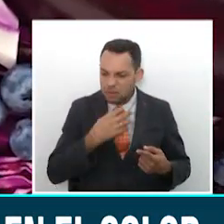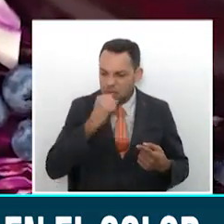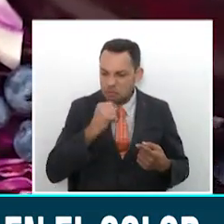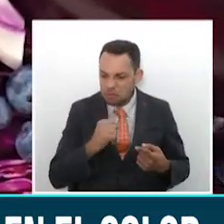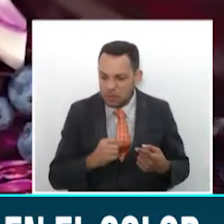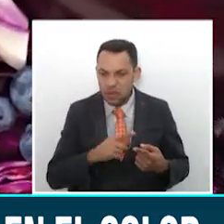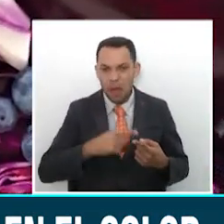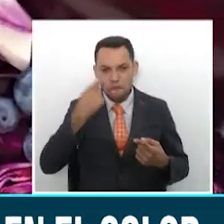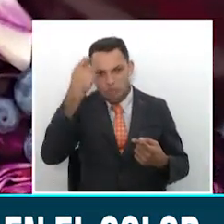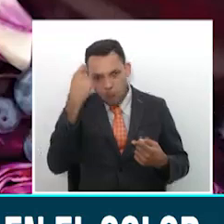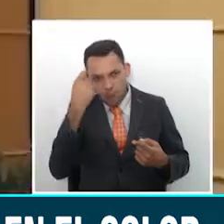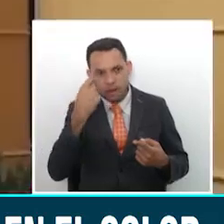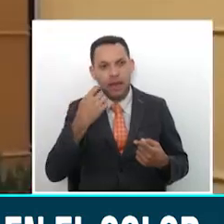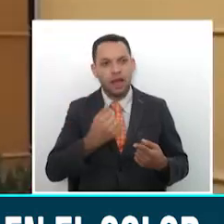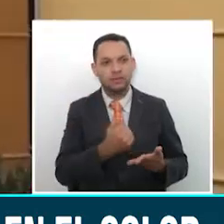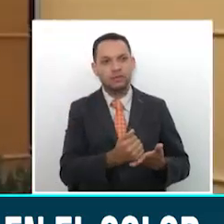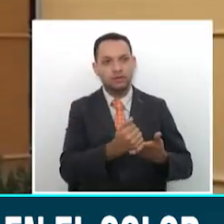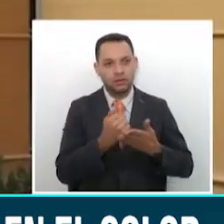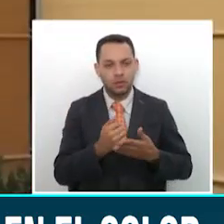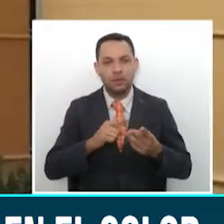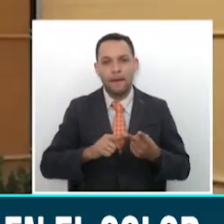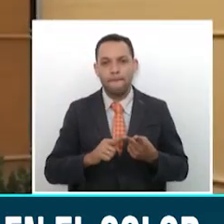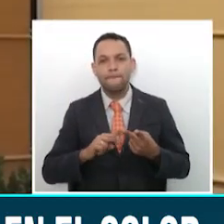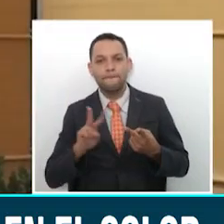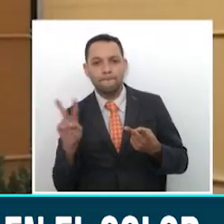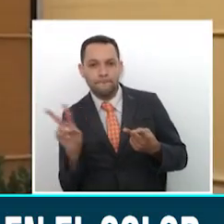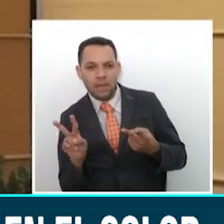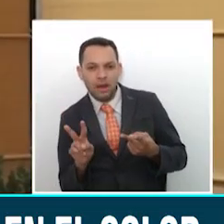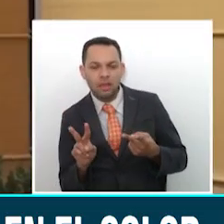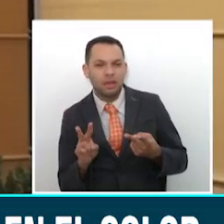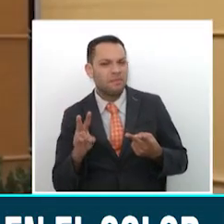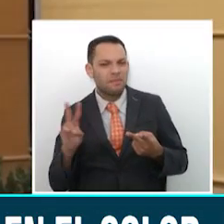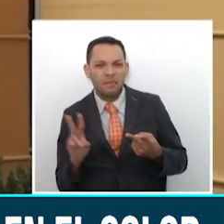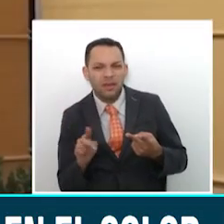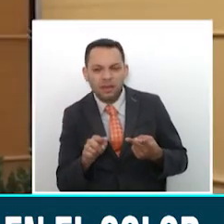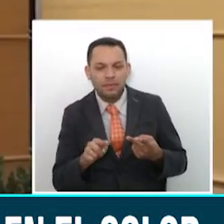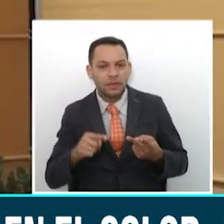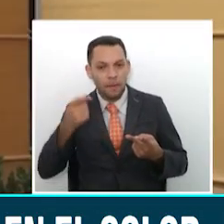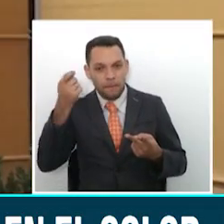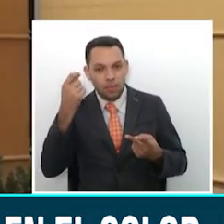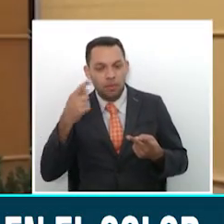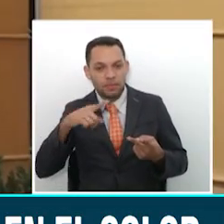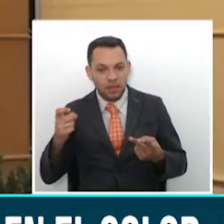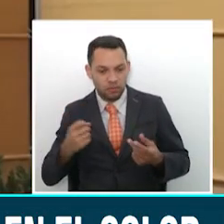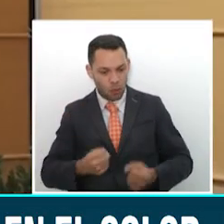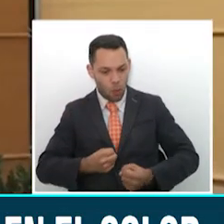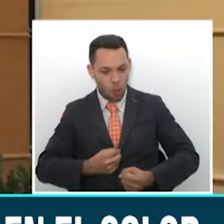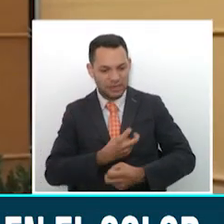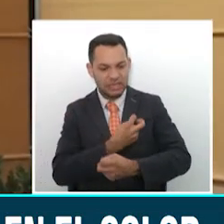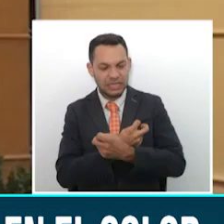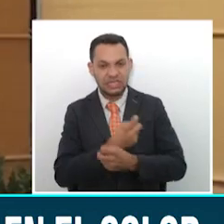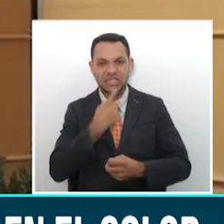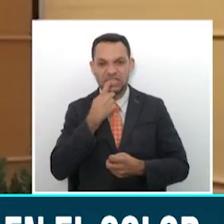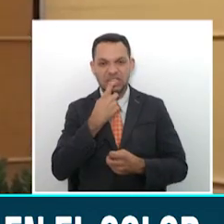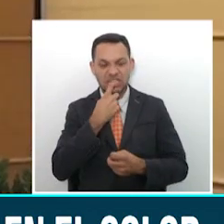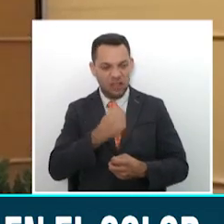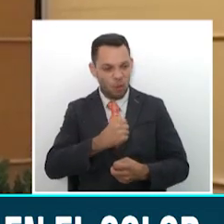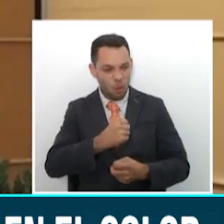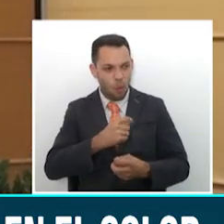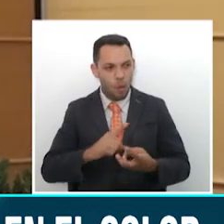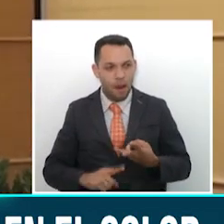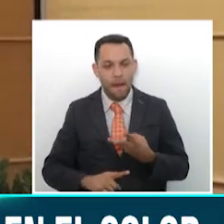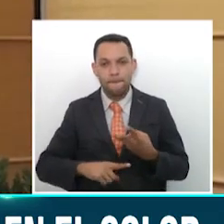memoria. Las de color verde están relacionadas directamente con tener huesos y dientes fuertes. Las